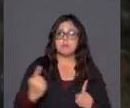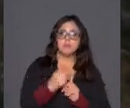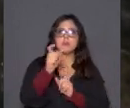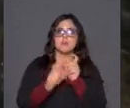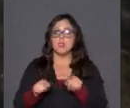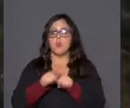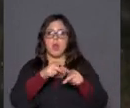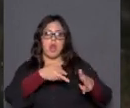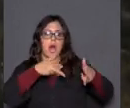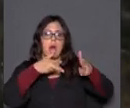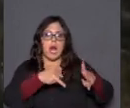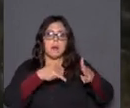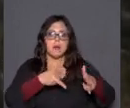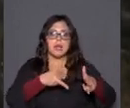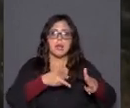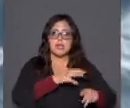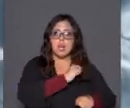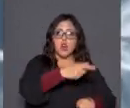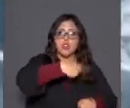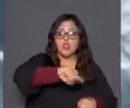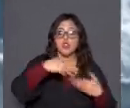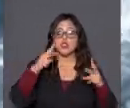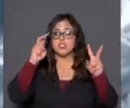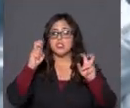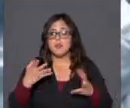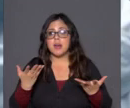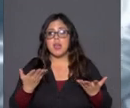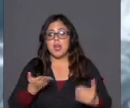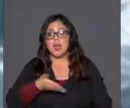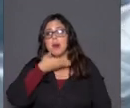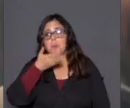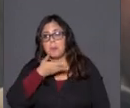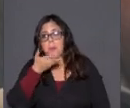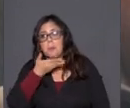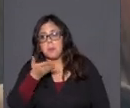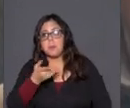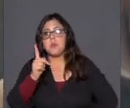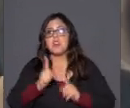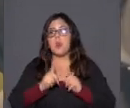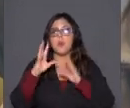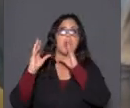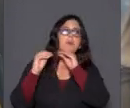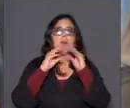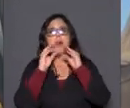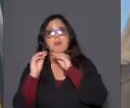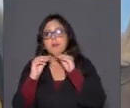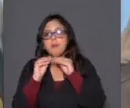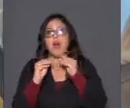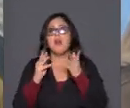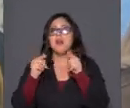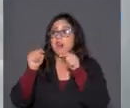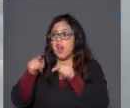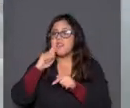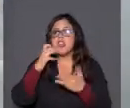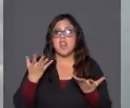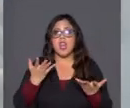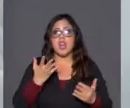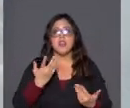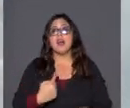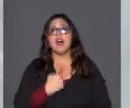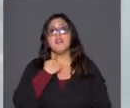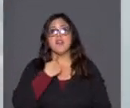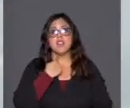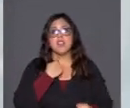contra ellos, así que yo creo que este discurso del capital que muchas veces se llenan la boca estos grupos, a la larga terminan atentando contra pequeños y medianos